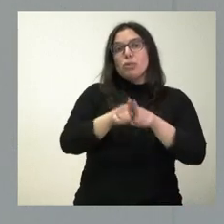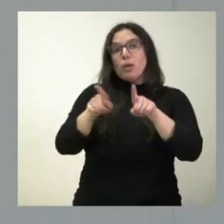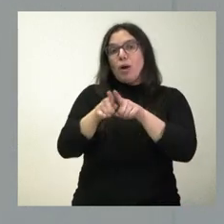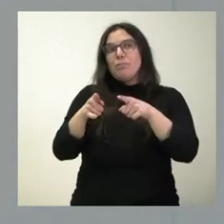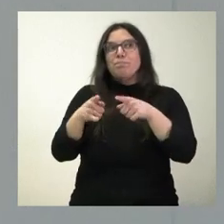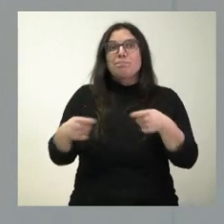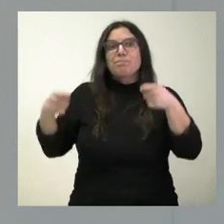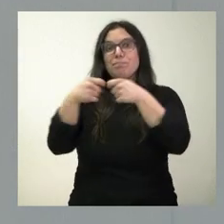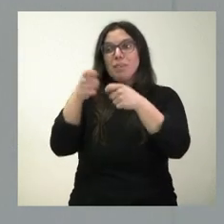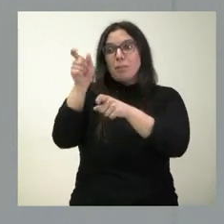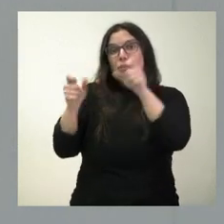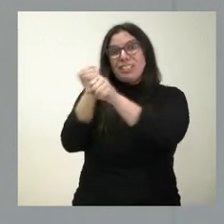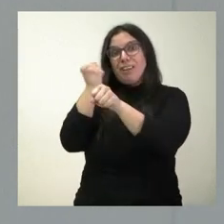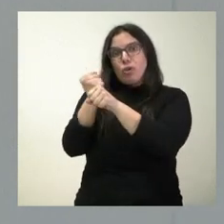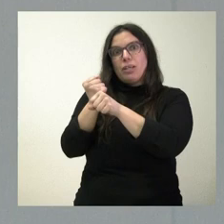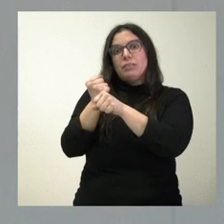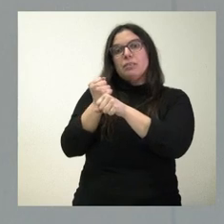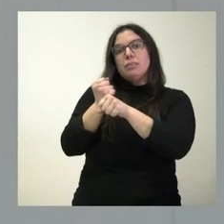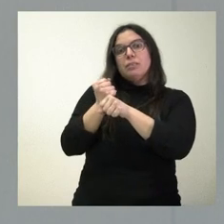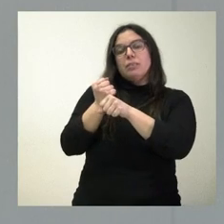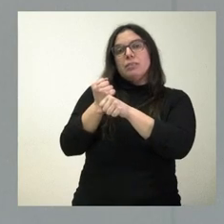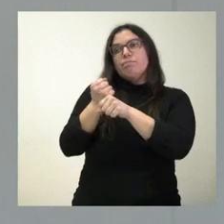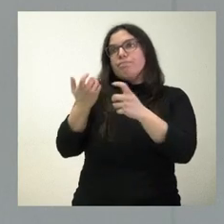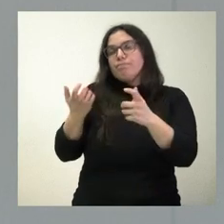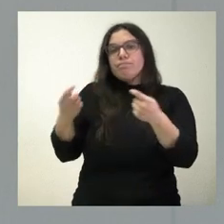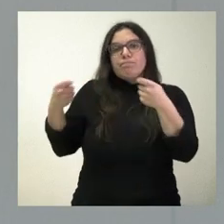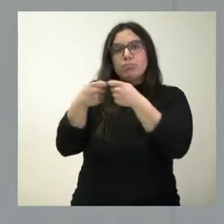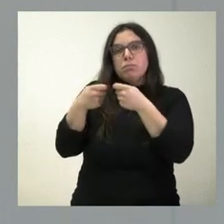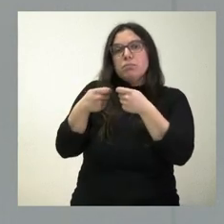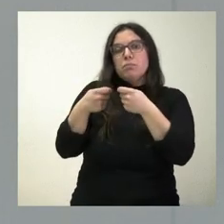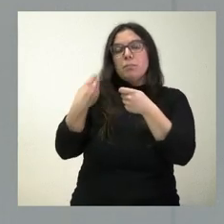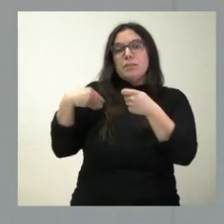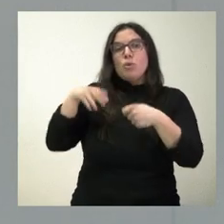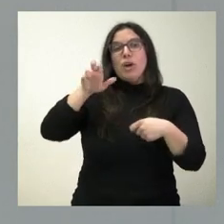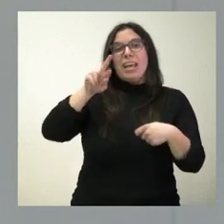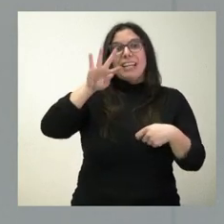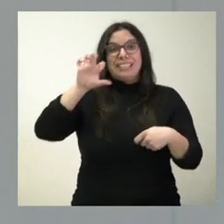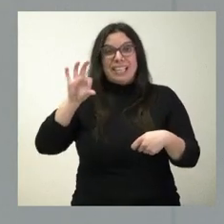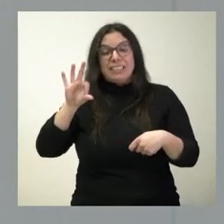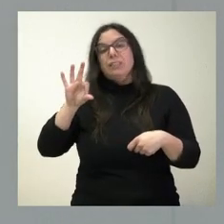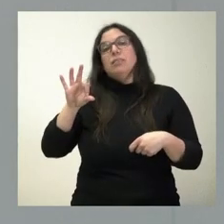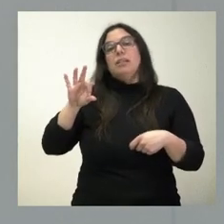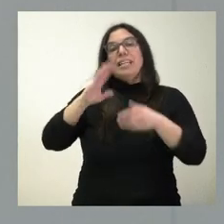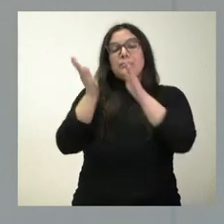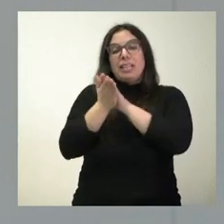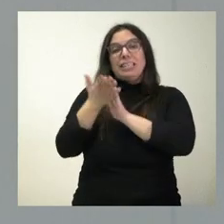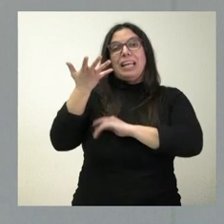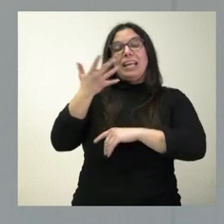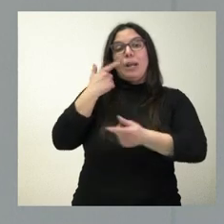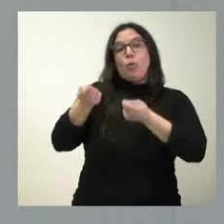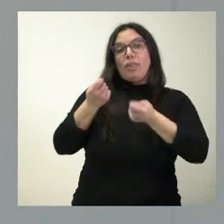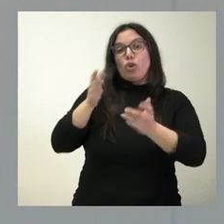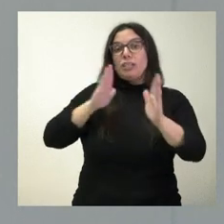alguna medida a los trabajadores ese complemento de los ERTE, de los expedientes de regulación temporal de empleo, porque